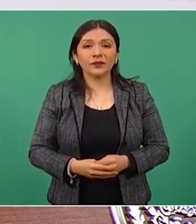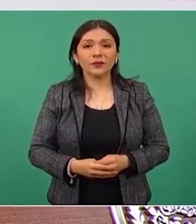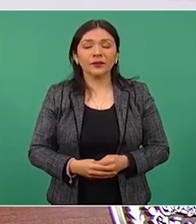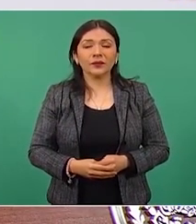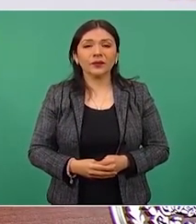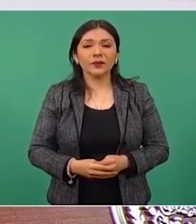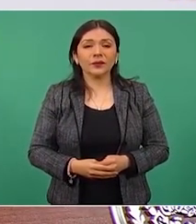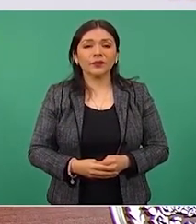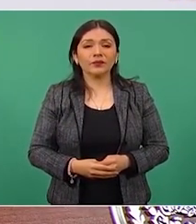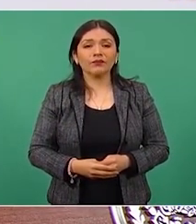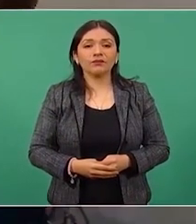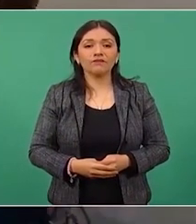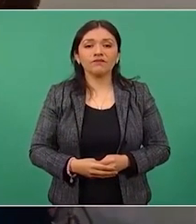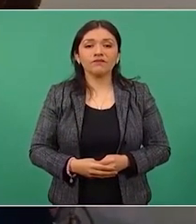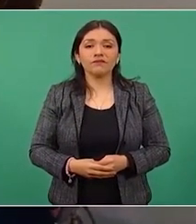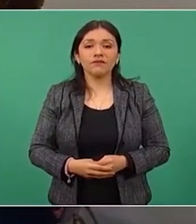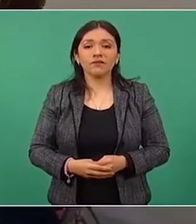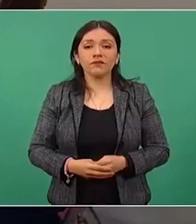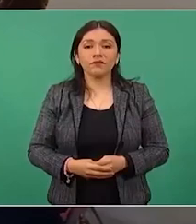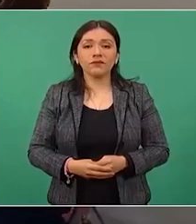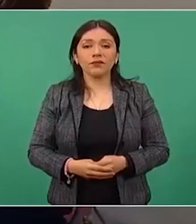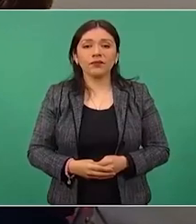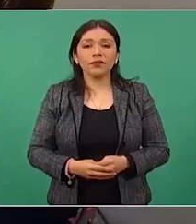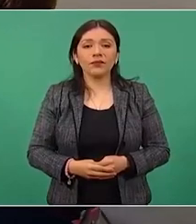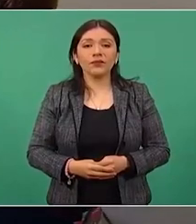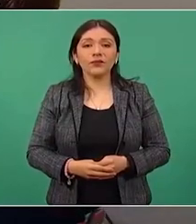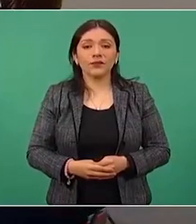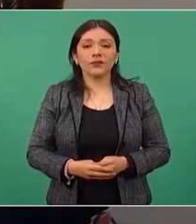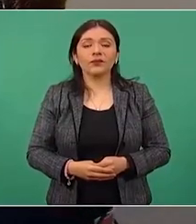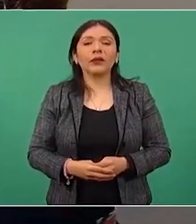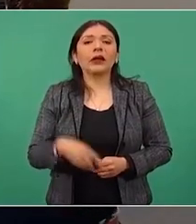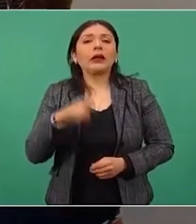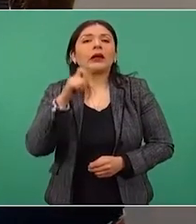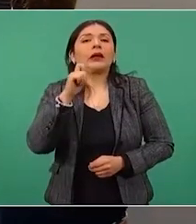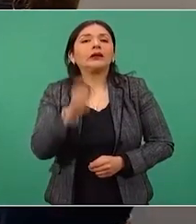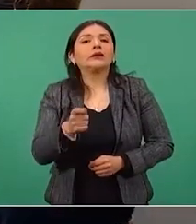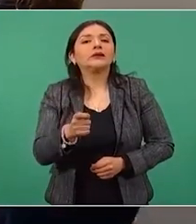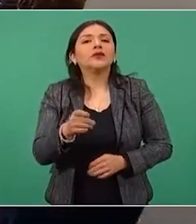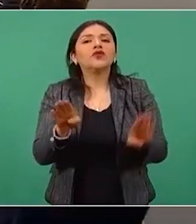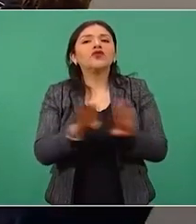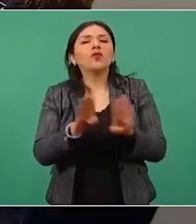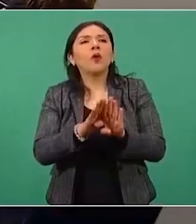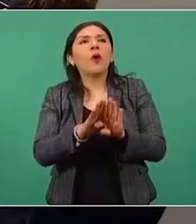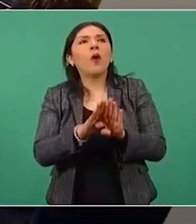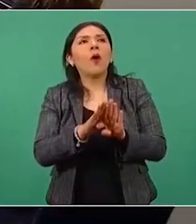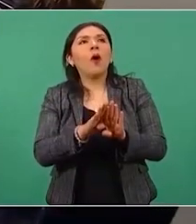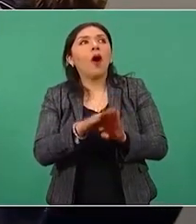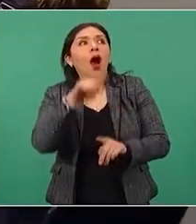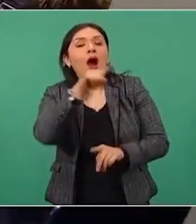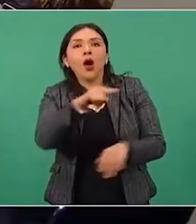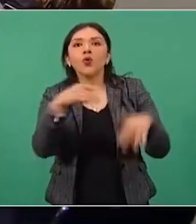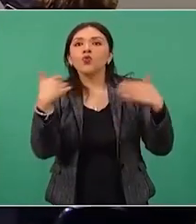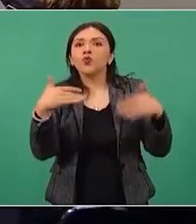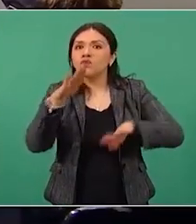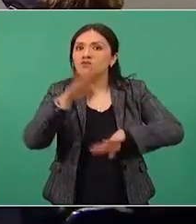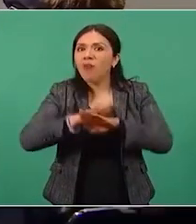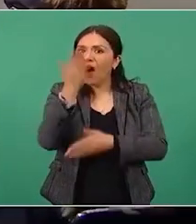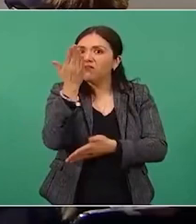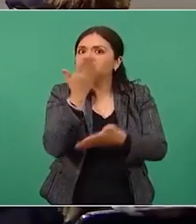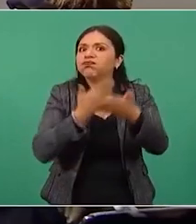Y queda en apariencia lo más avanzado que había